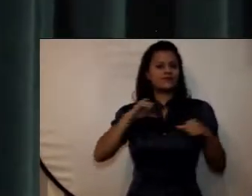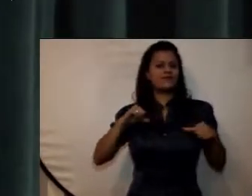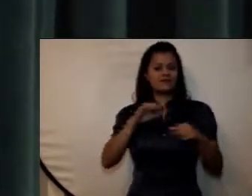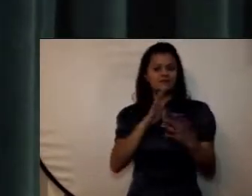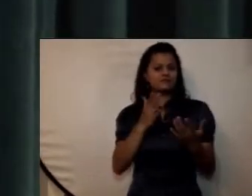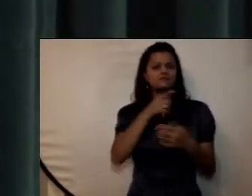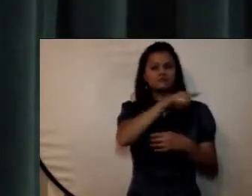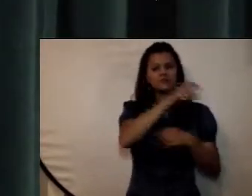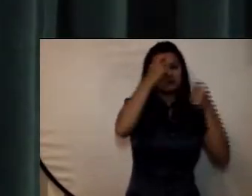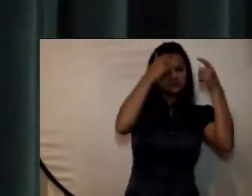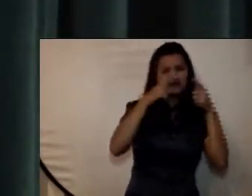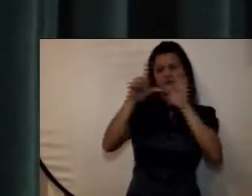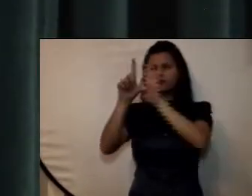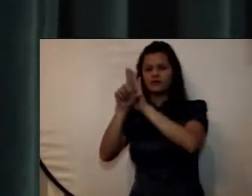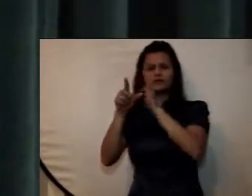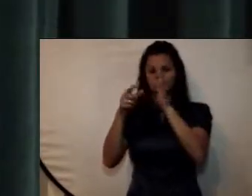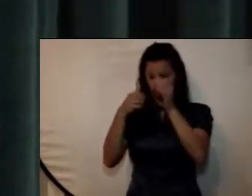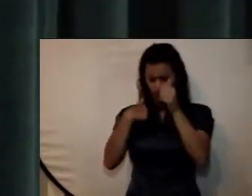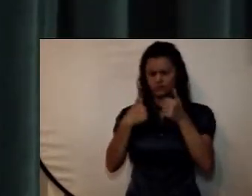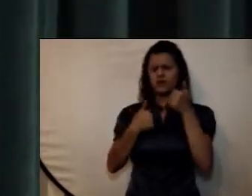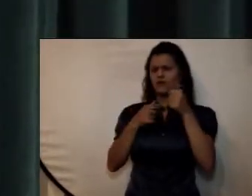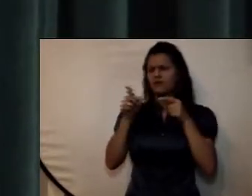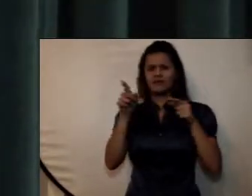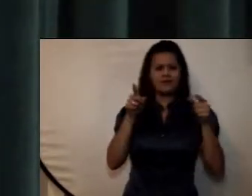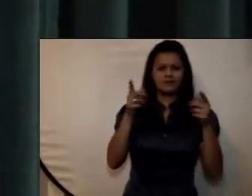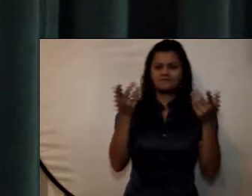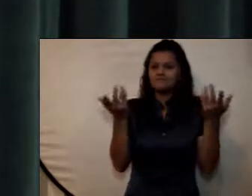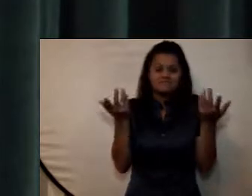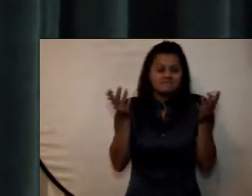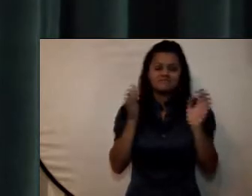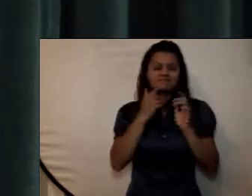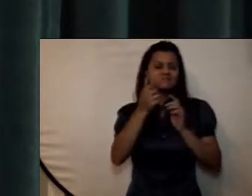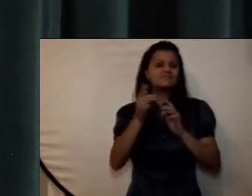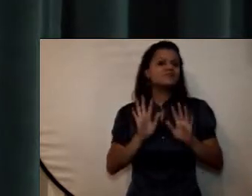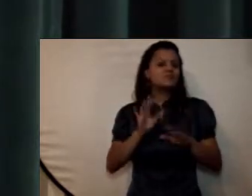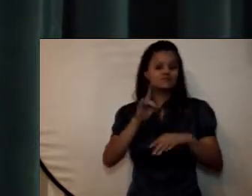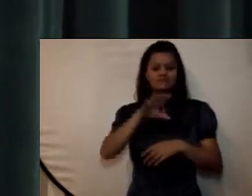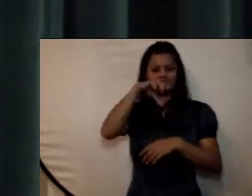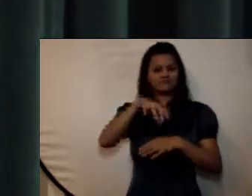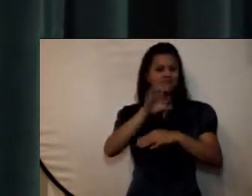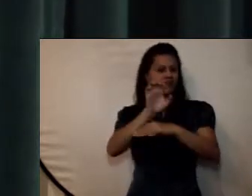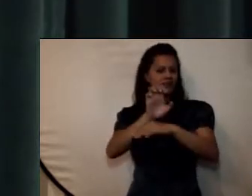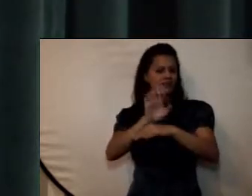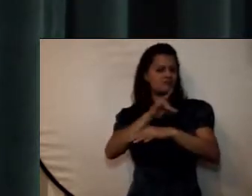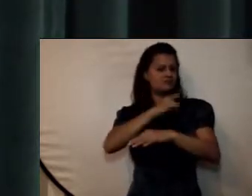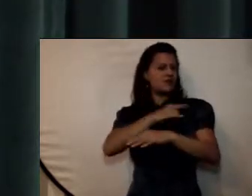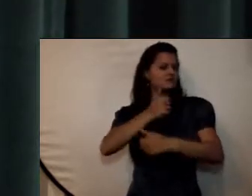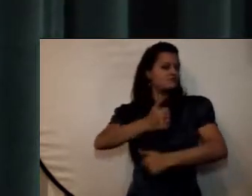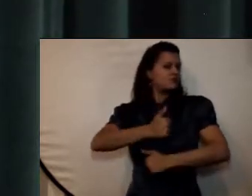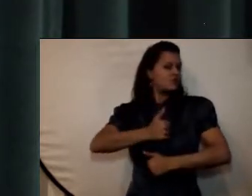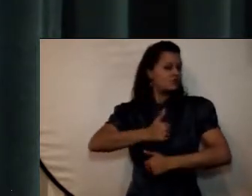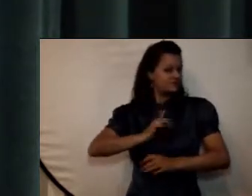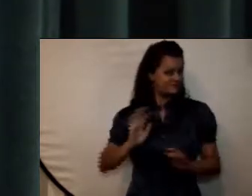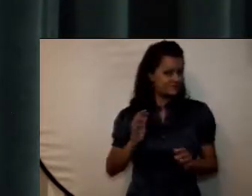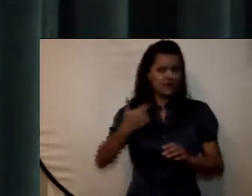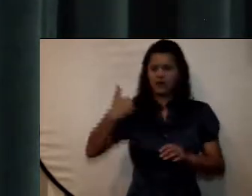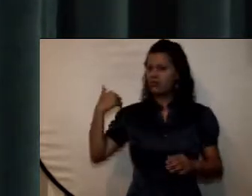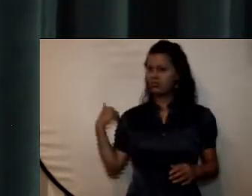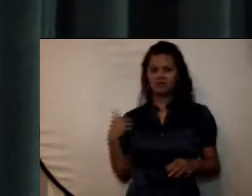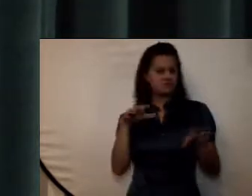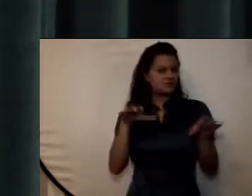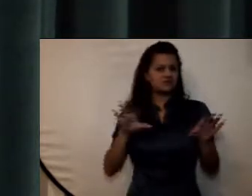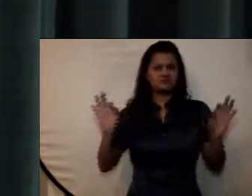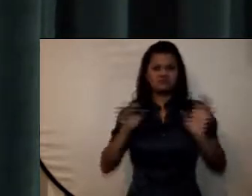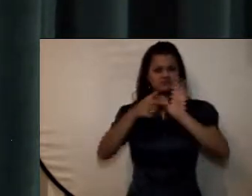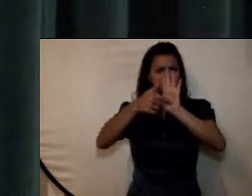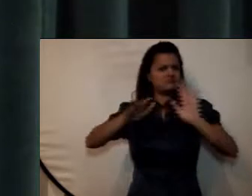una figura supremamente especial por lo llamamos entes universitarios autónomos no estábamos en el marco de este tipo de acciones que era